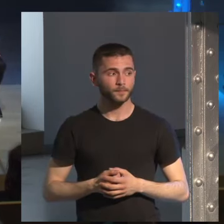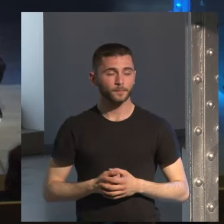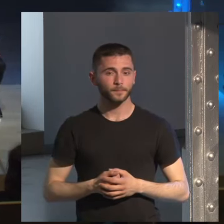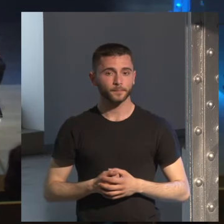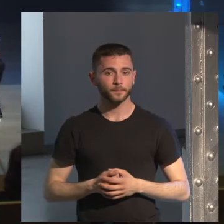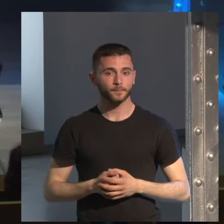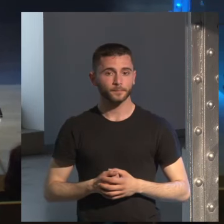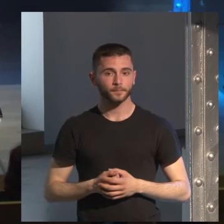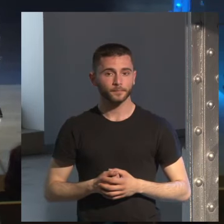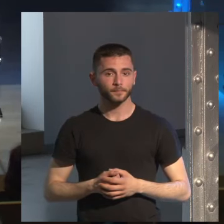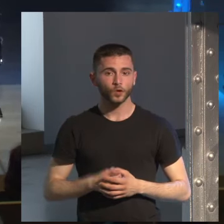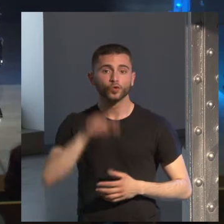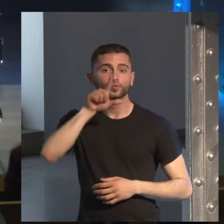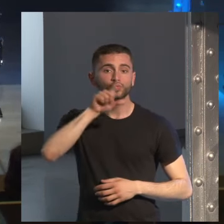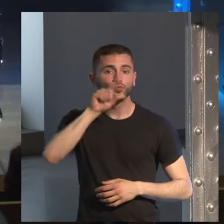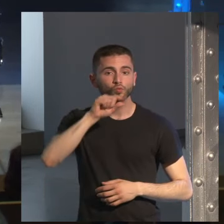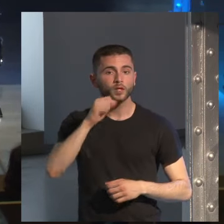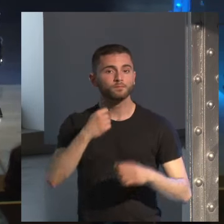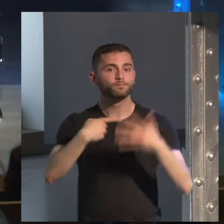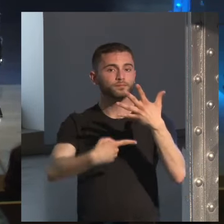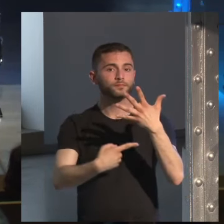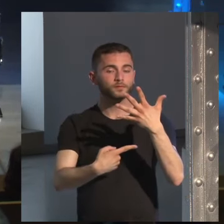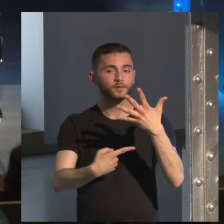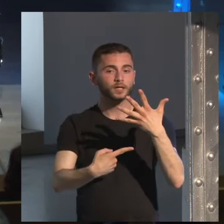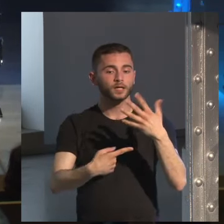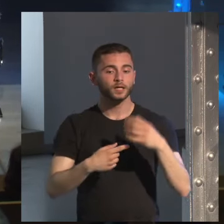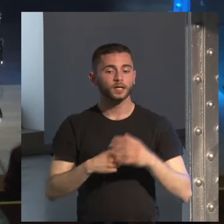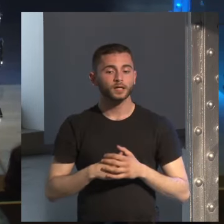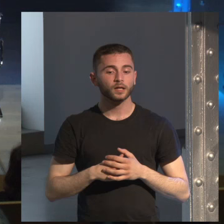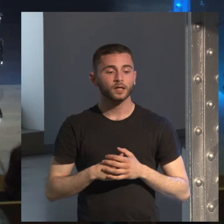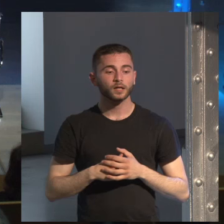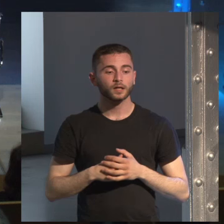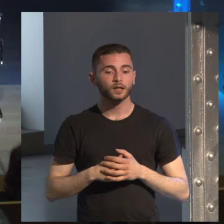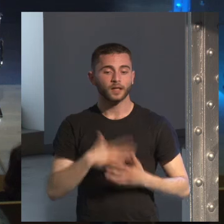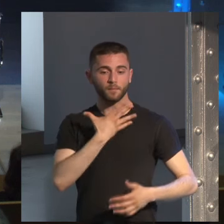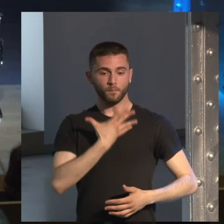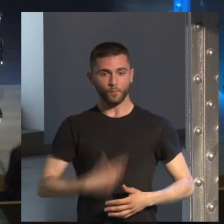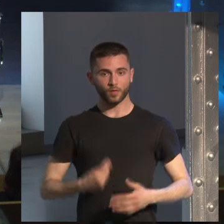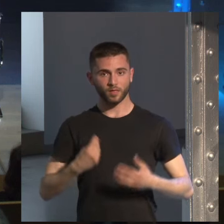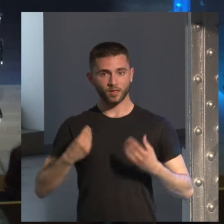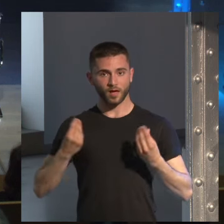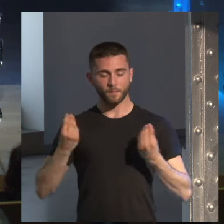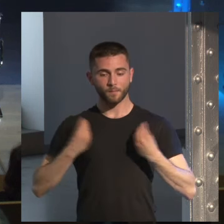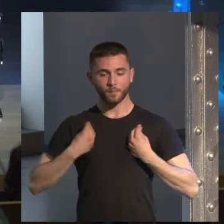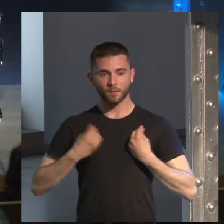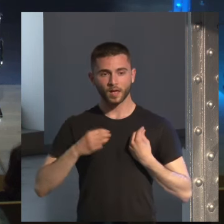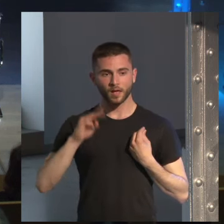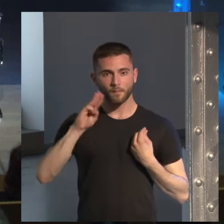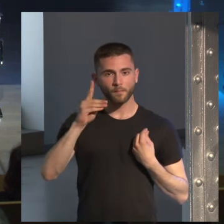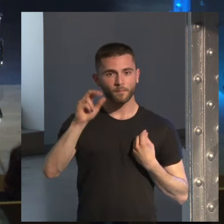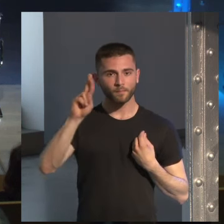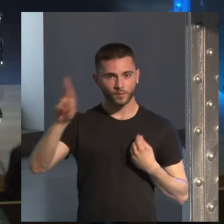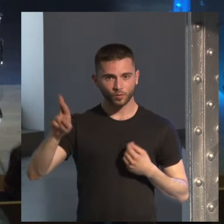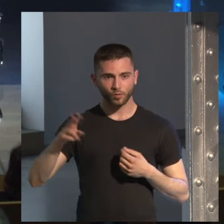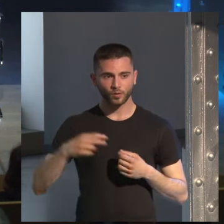ha llegado un tuit que de Vivian Murcia que pregunta si Padura extraña el periodismo